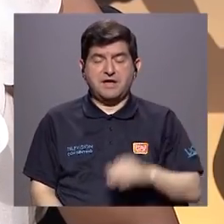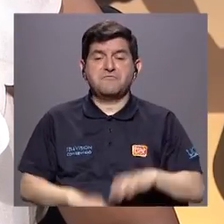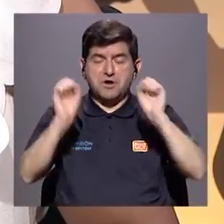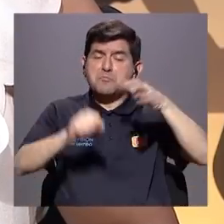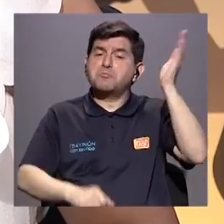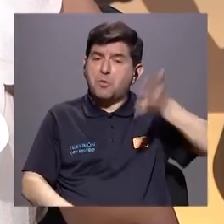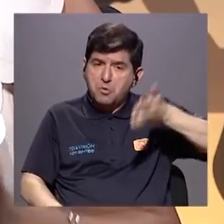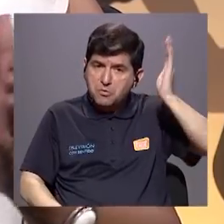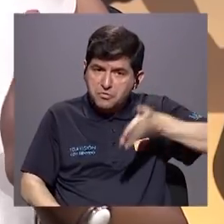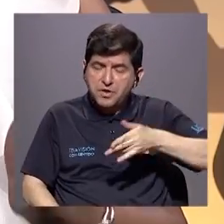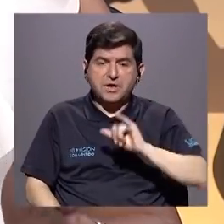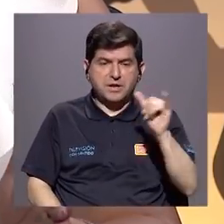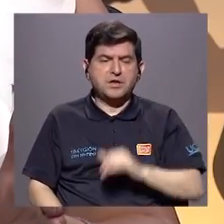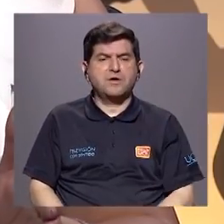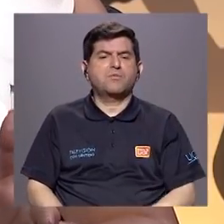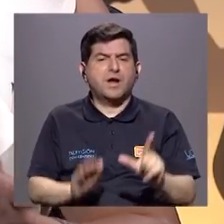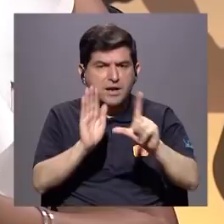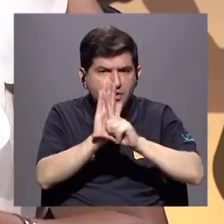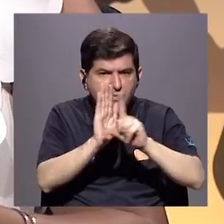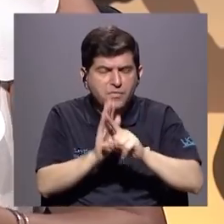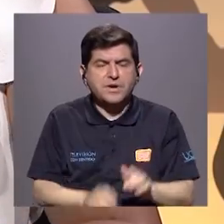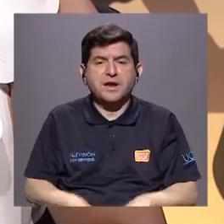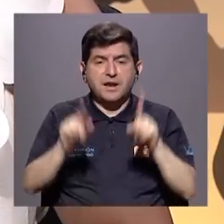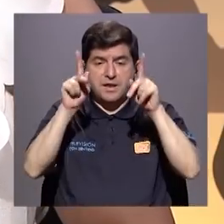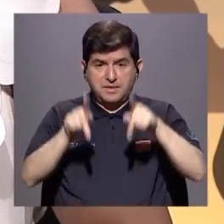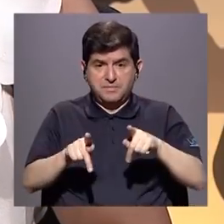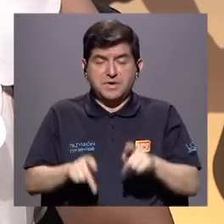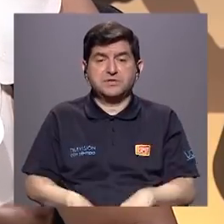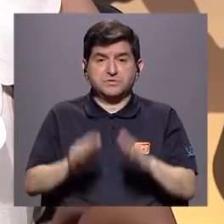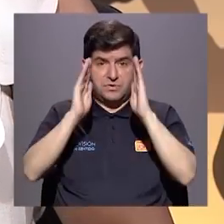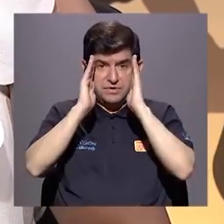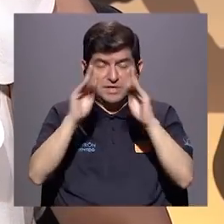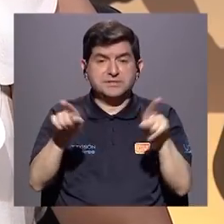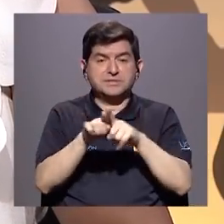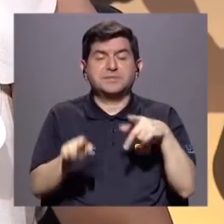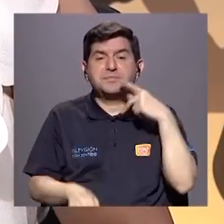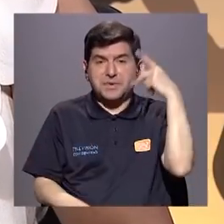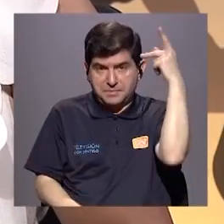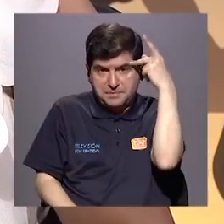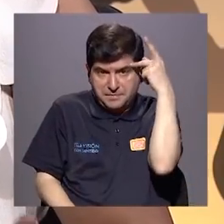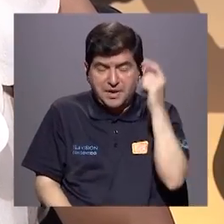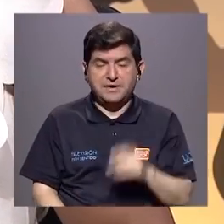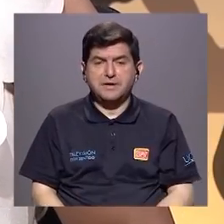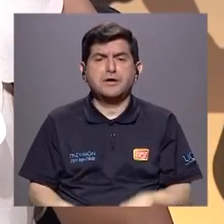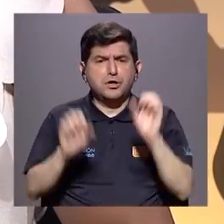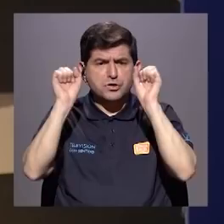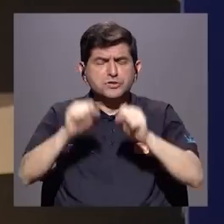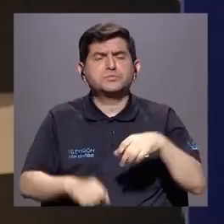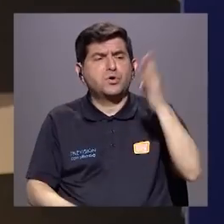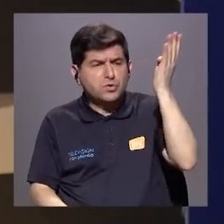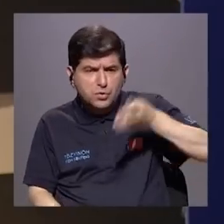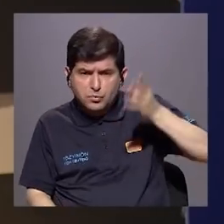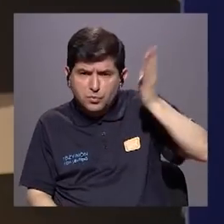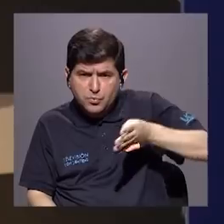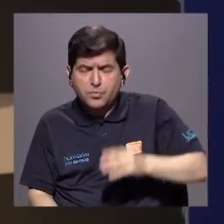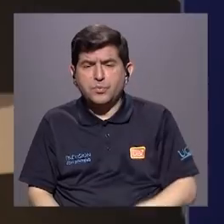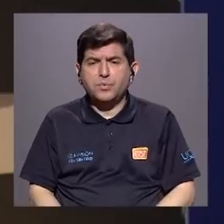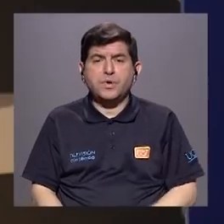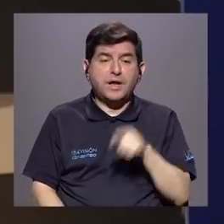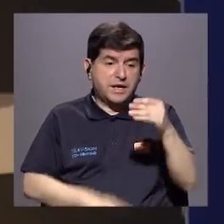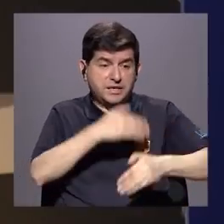protocolo se puede descargar. Así como buscan la ley, los invito a quienes nos están escuchando y además, si son padres de familia también, a poder descargar.